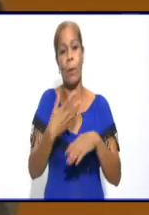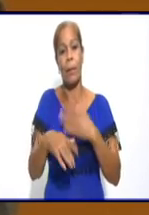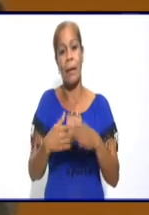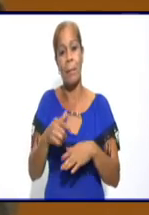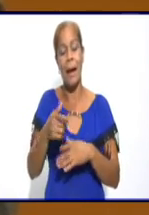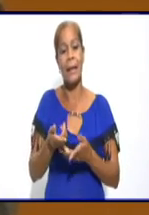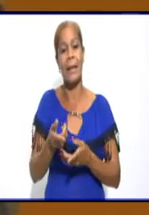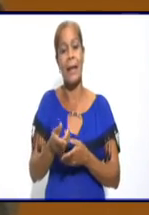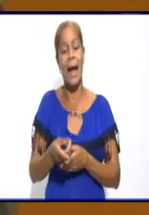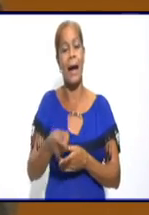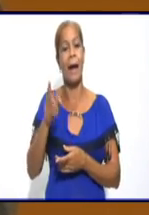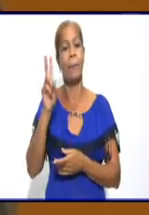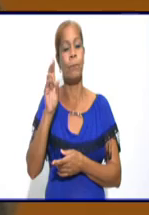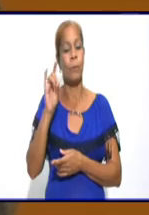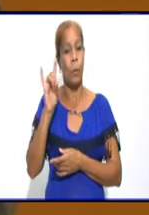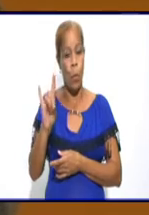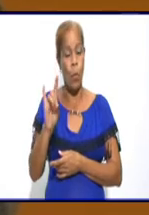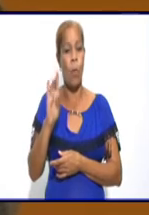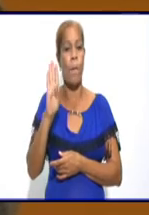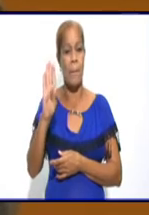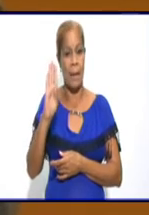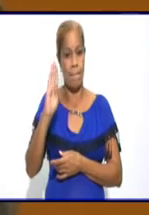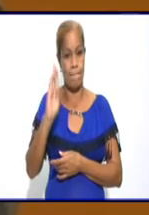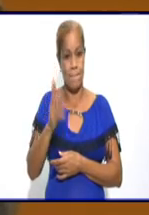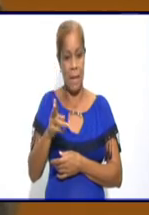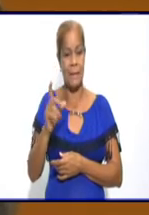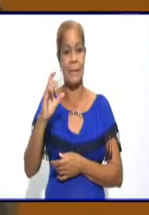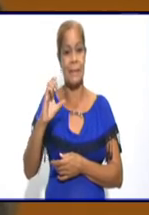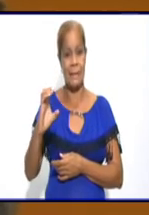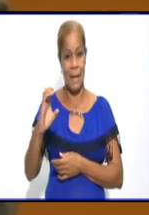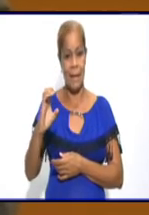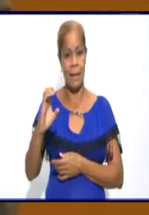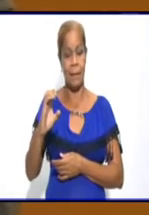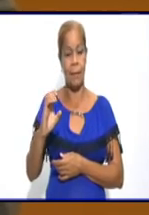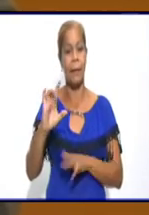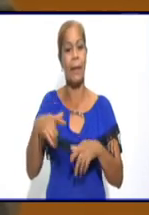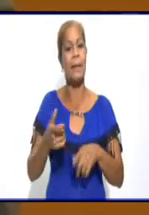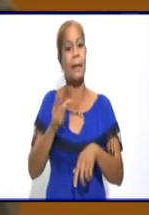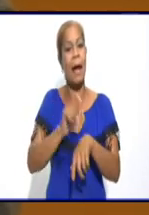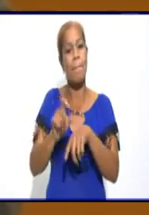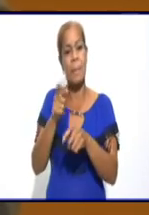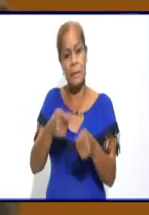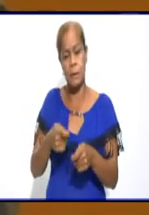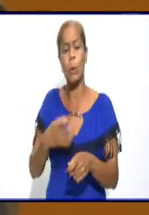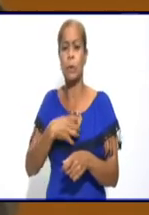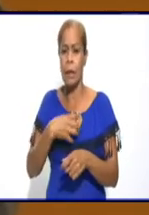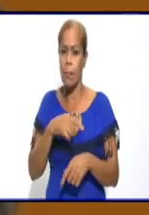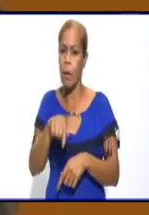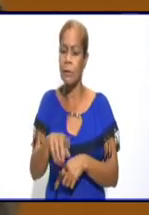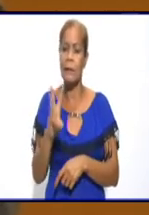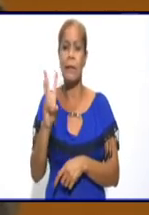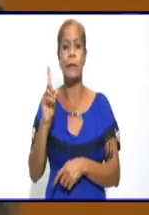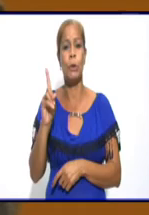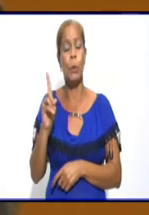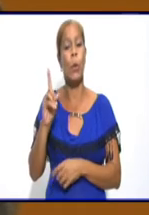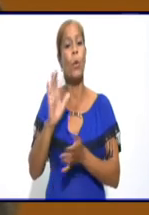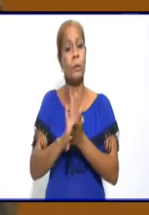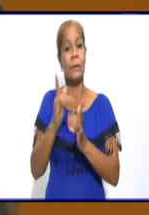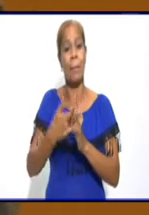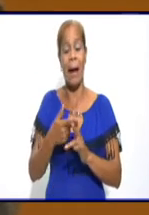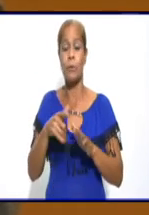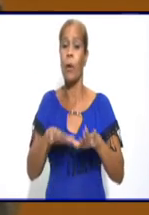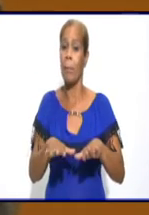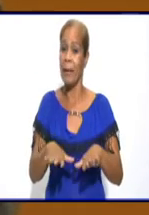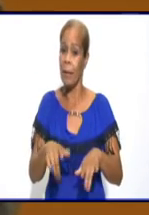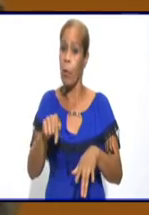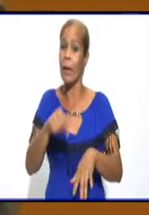manifiesta en cuanto a la presentación de la DJ12 por parte de este sector campesino, tenemos hasta el 31 de mayo, esperemos que en este periodo acudan